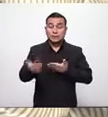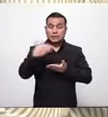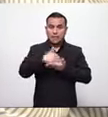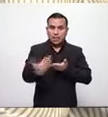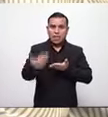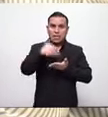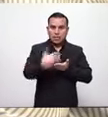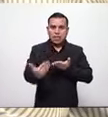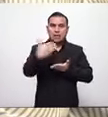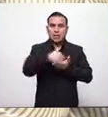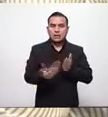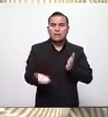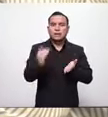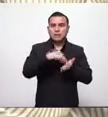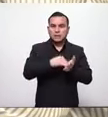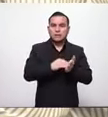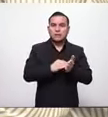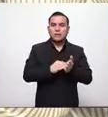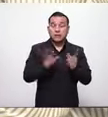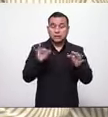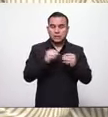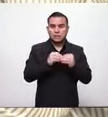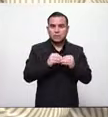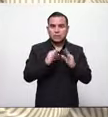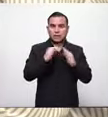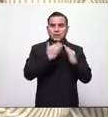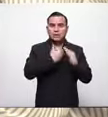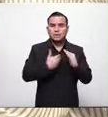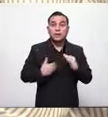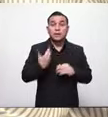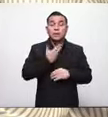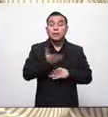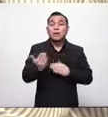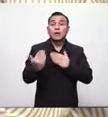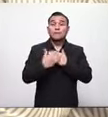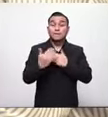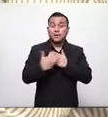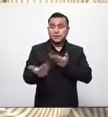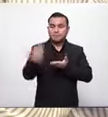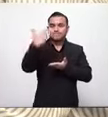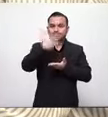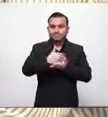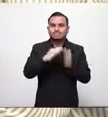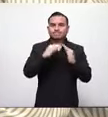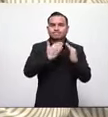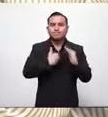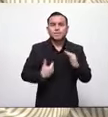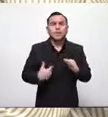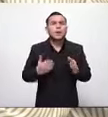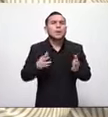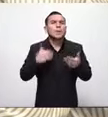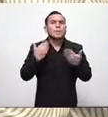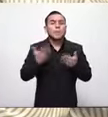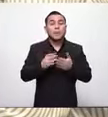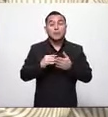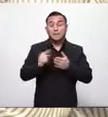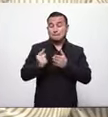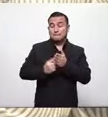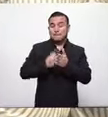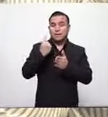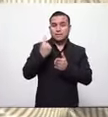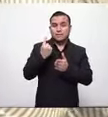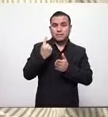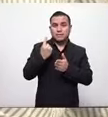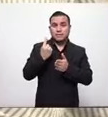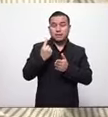todas las reuniones a que nos han convocado porque ese es el primero es